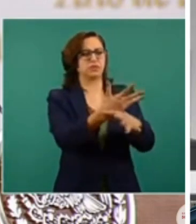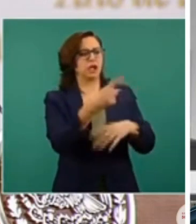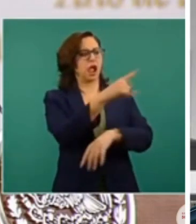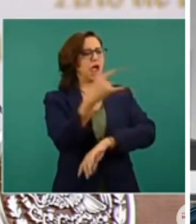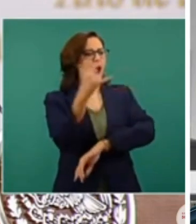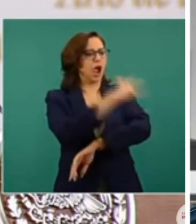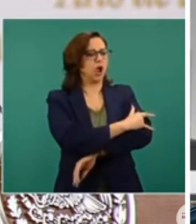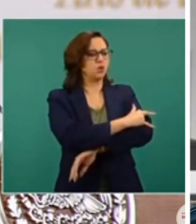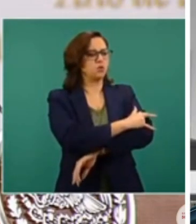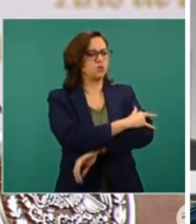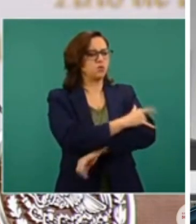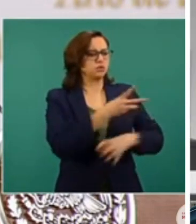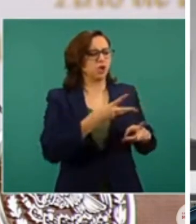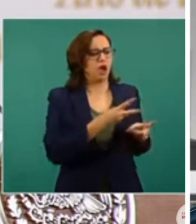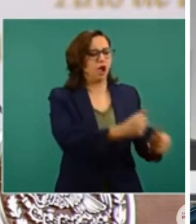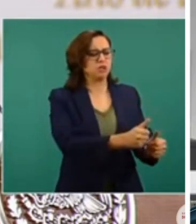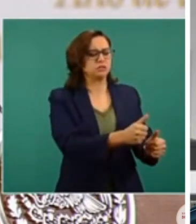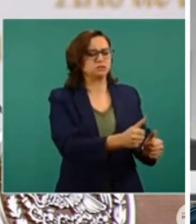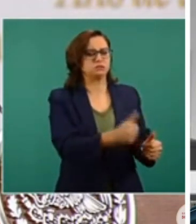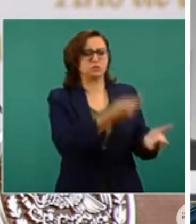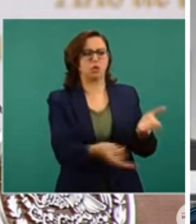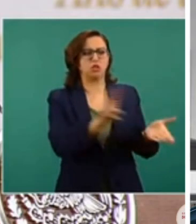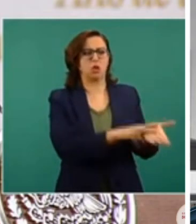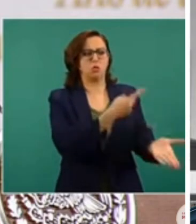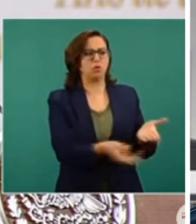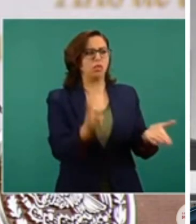tres veces más,